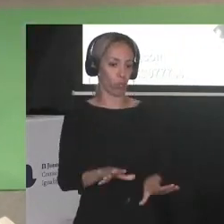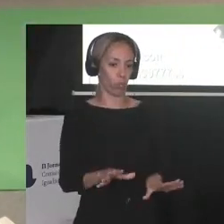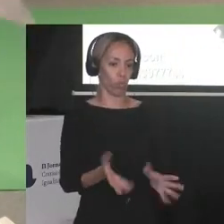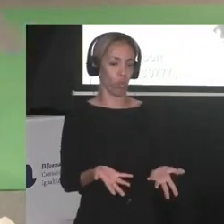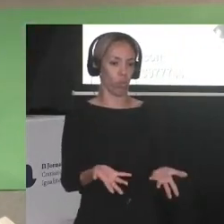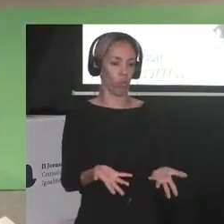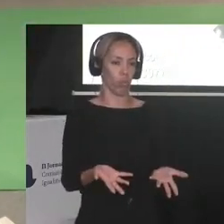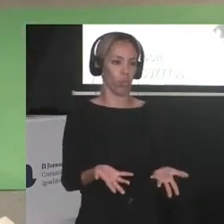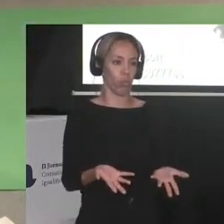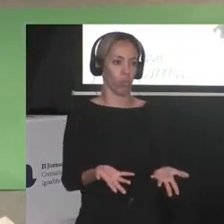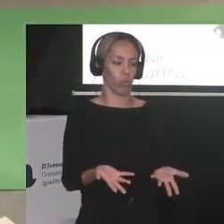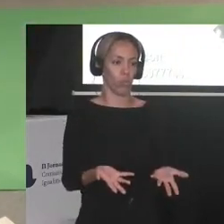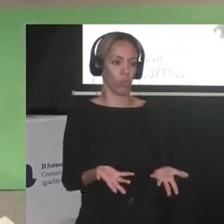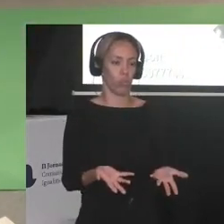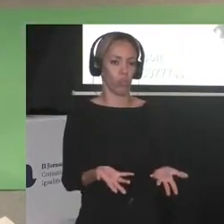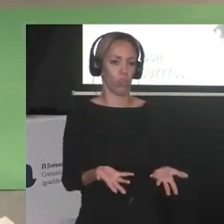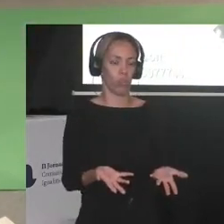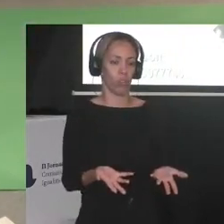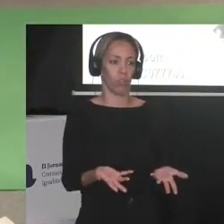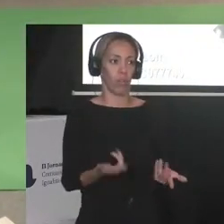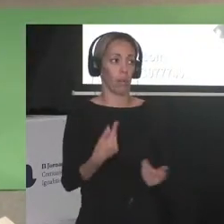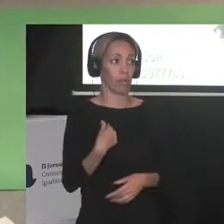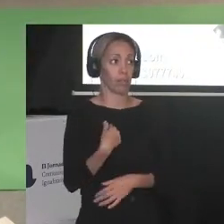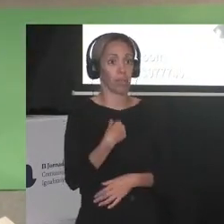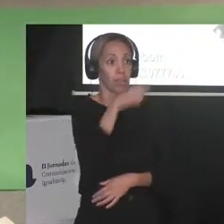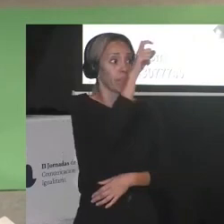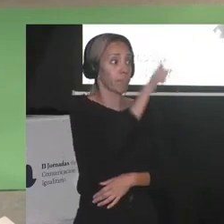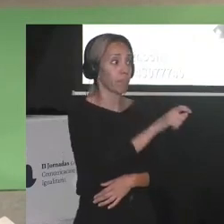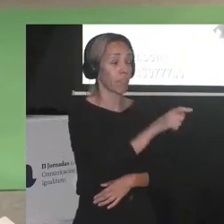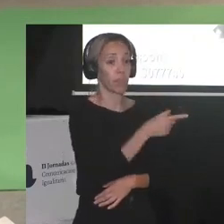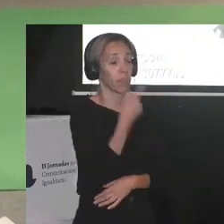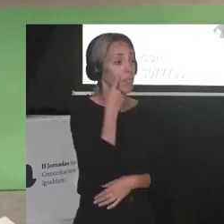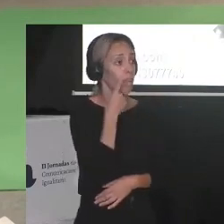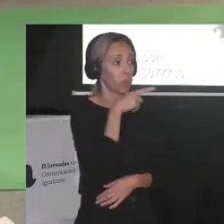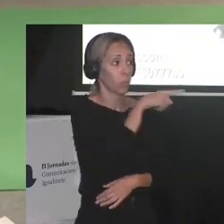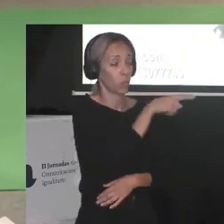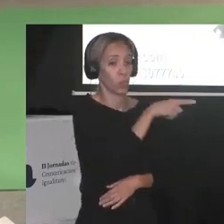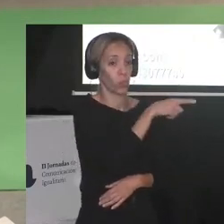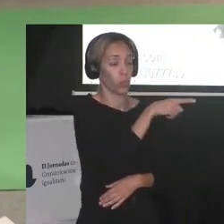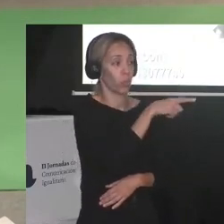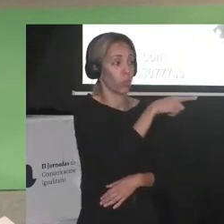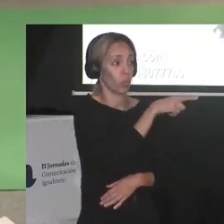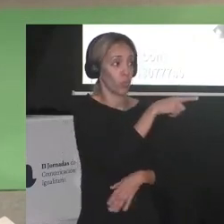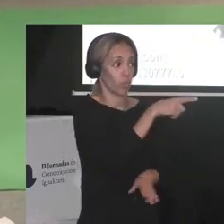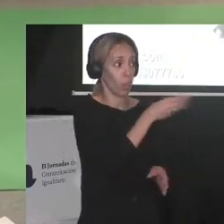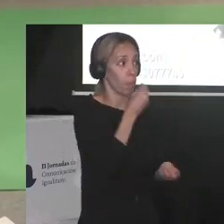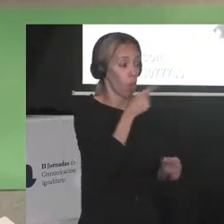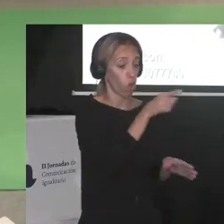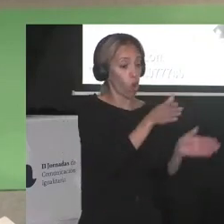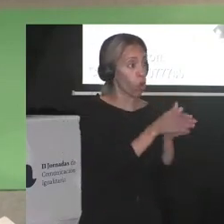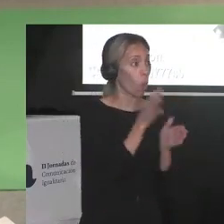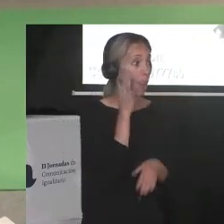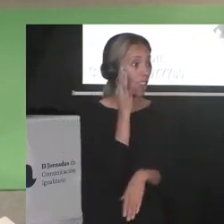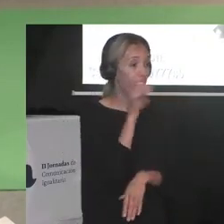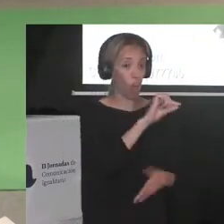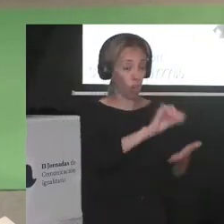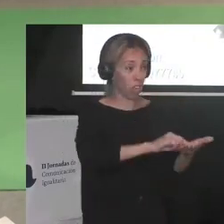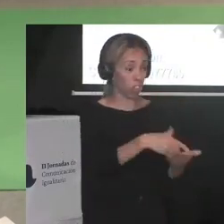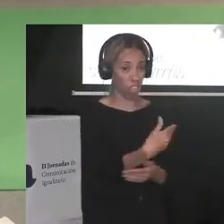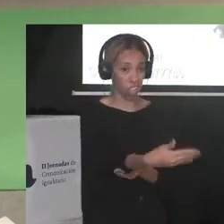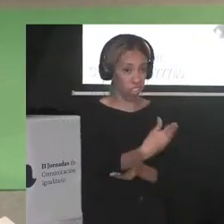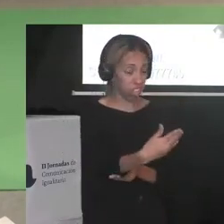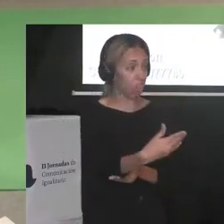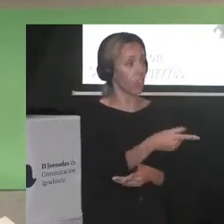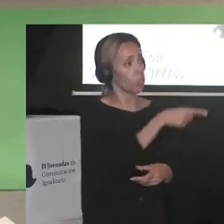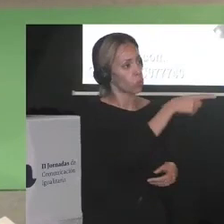O sea, profe, señor, o sea, déjale tu trabajo a tu compañera, que seguramente está con un contrato mucho más